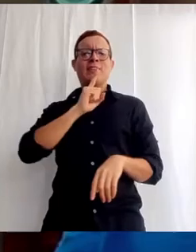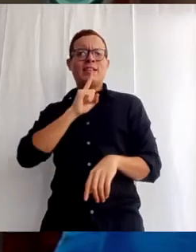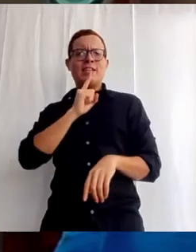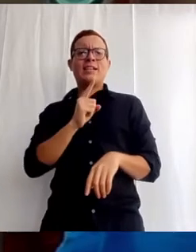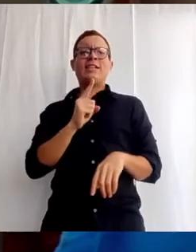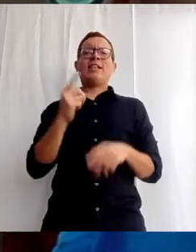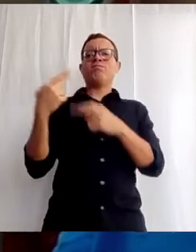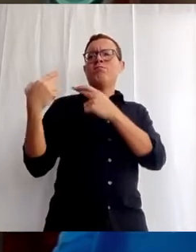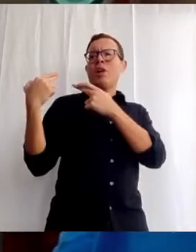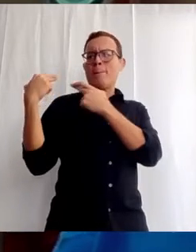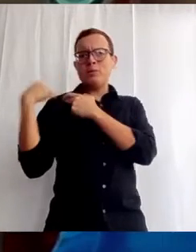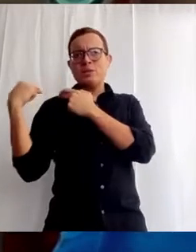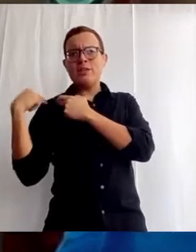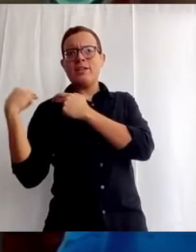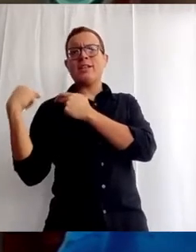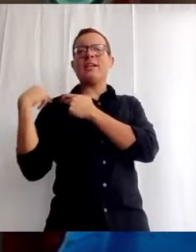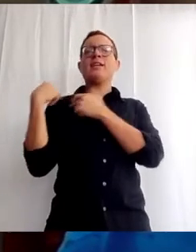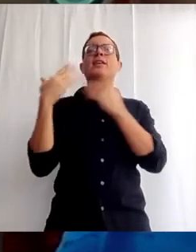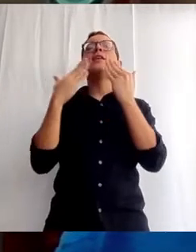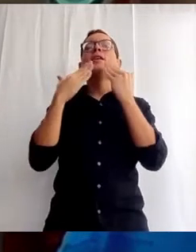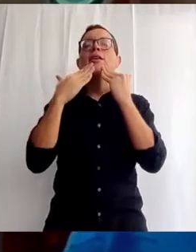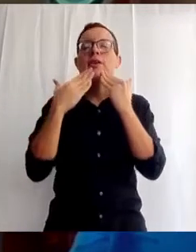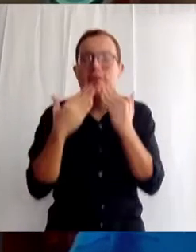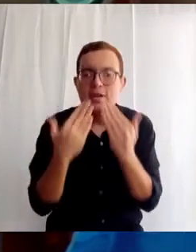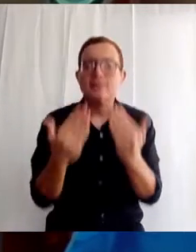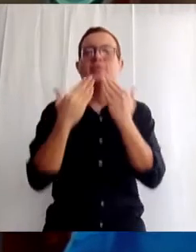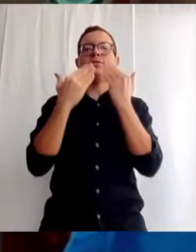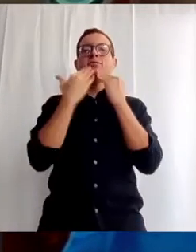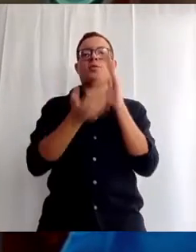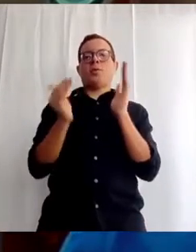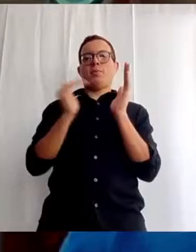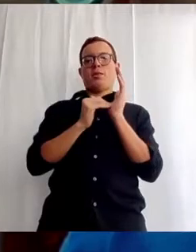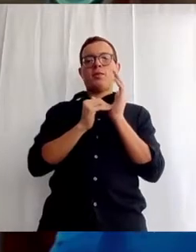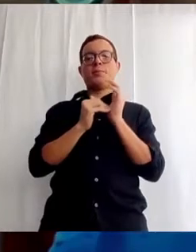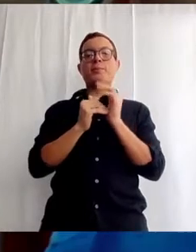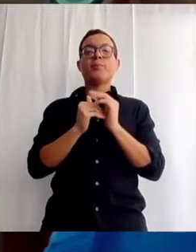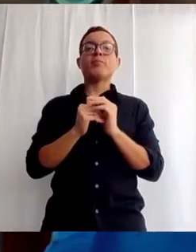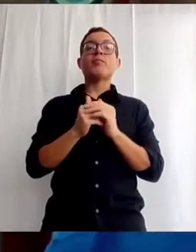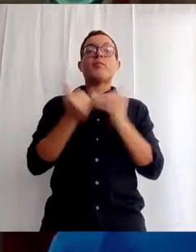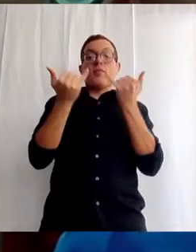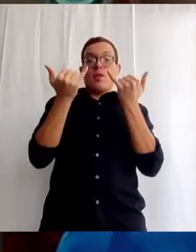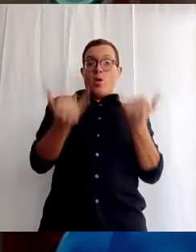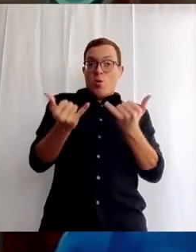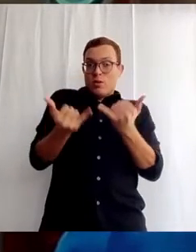y realmente les agradezco mucho por hacerlo. En este momento, acompañar a la comunidad